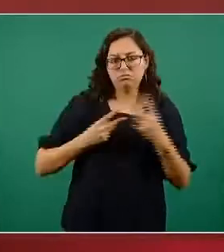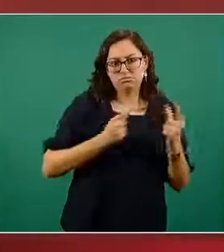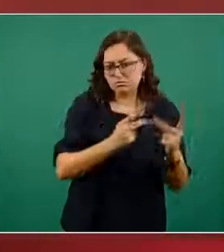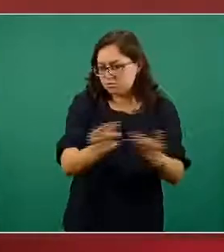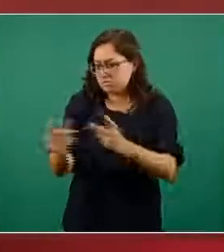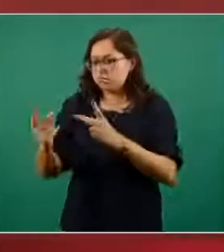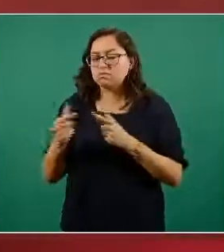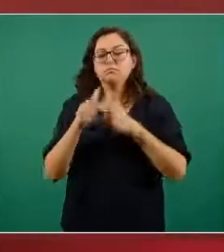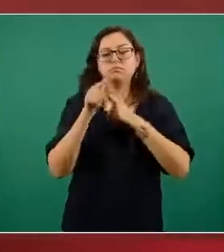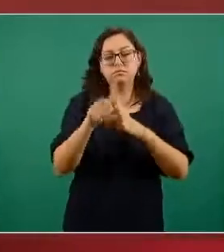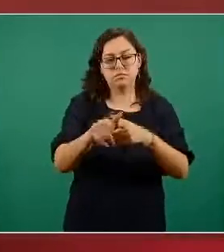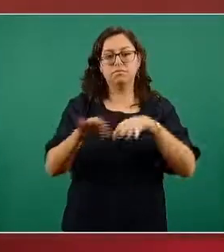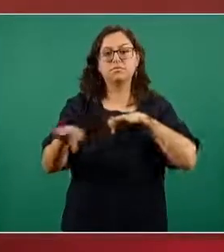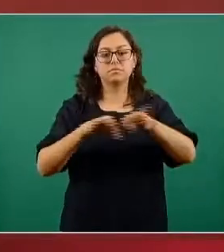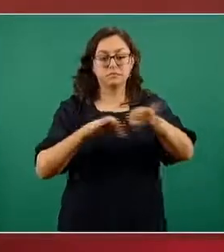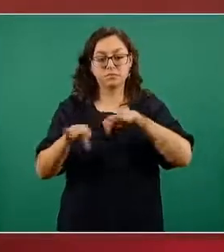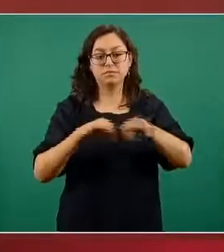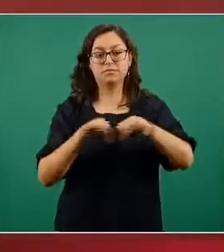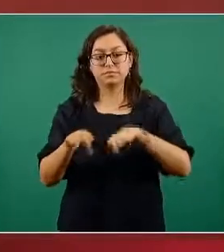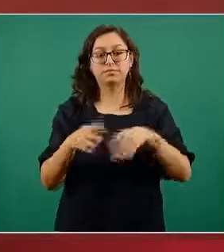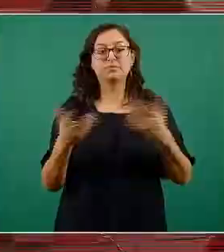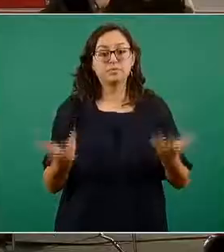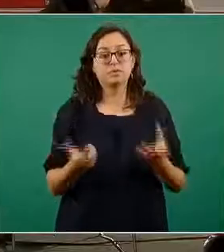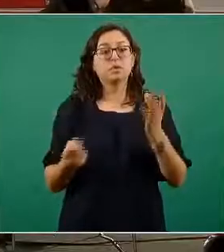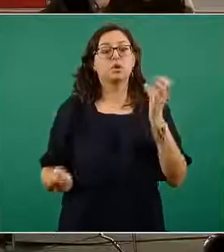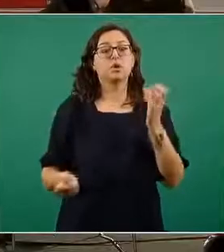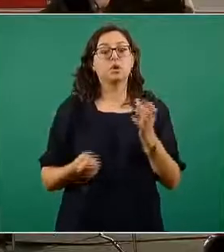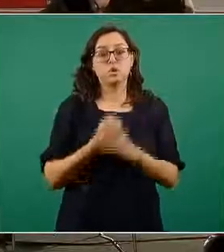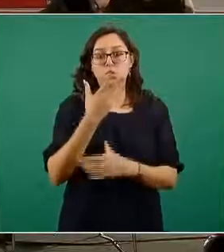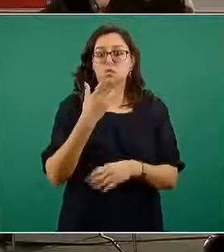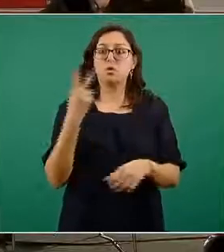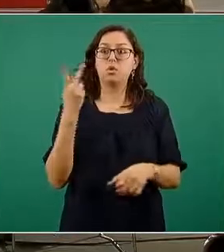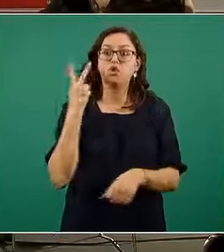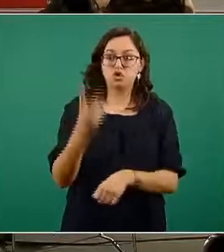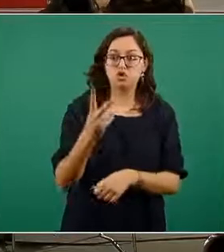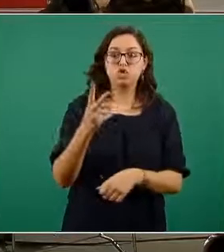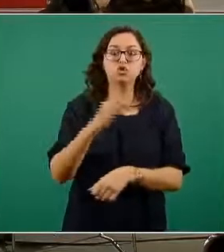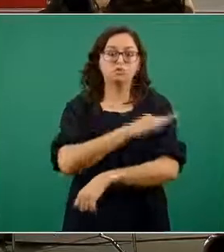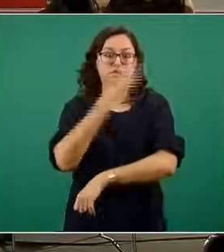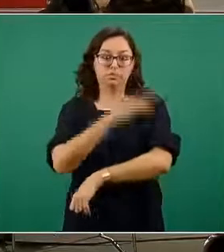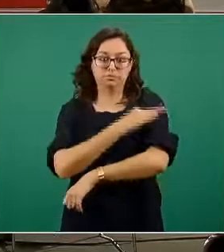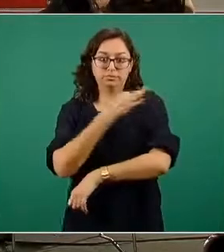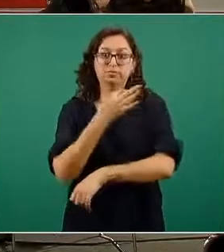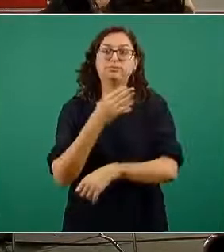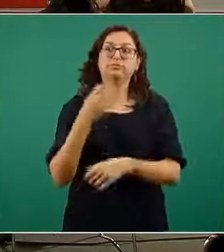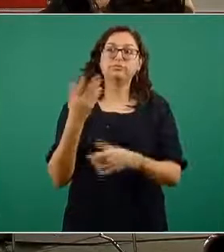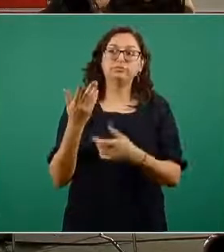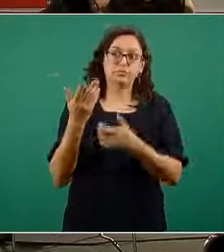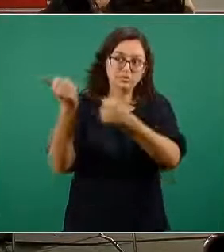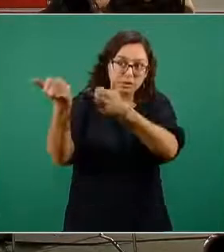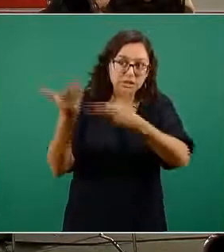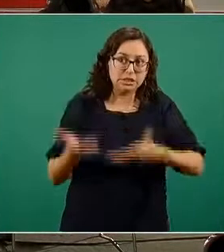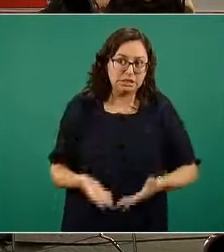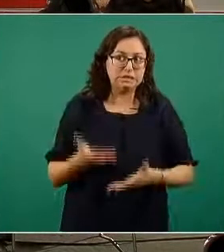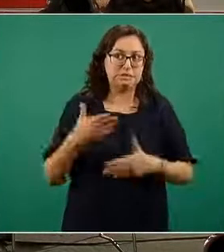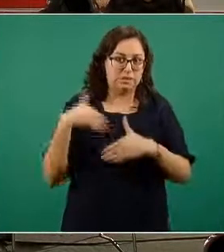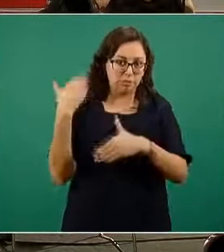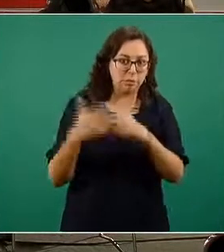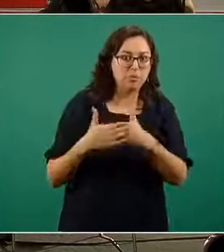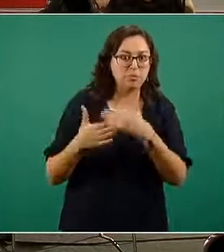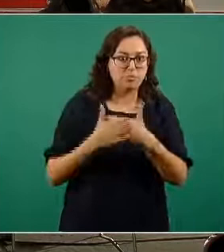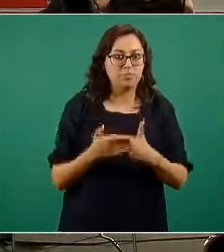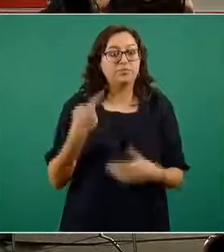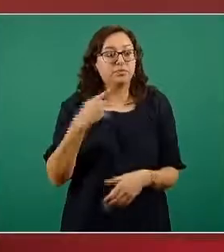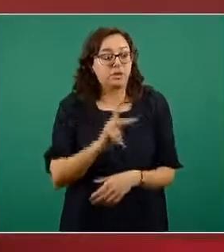tener las nuevas oportunidades de las dos vacunas que están al momento pendientes pero en general su salud